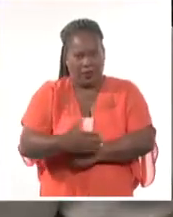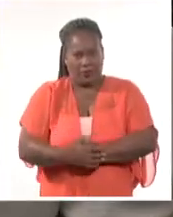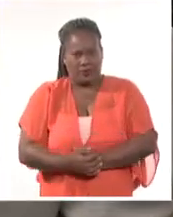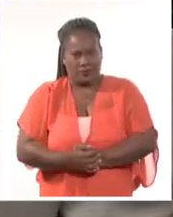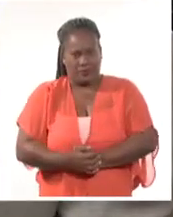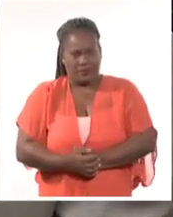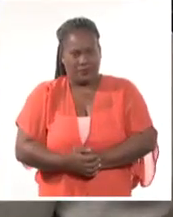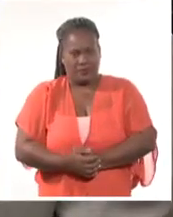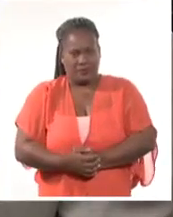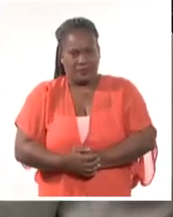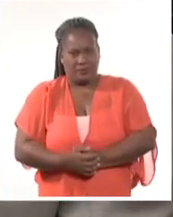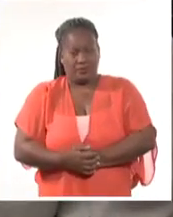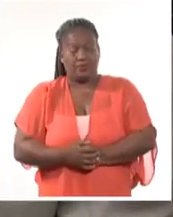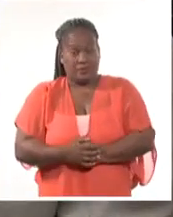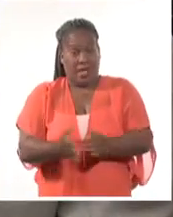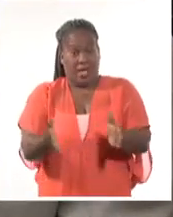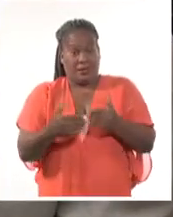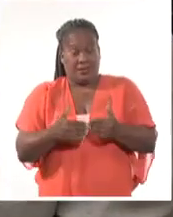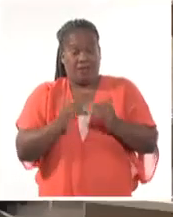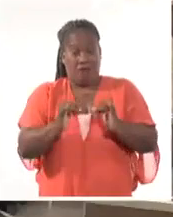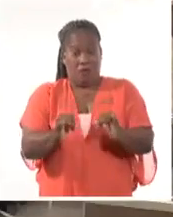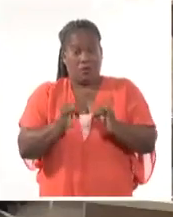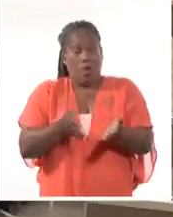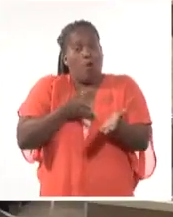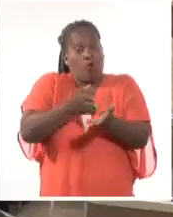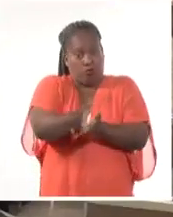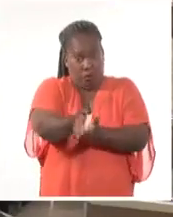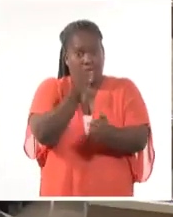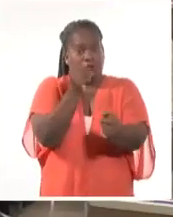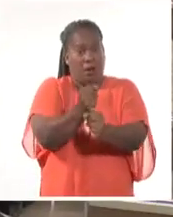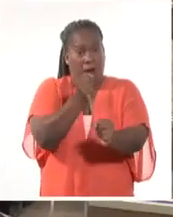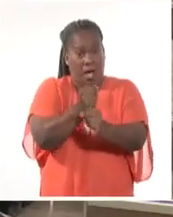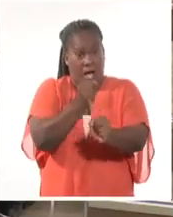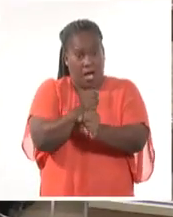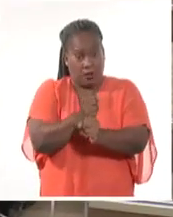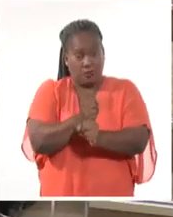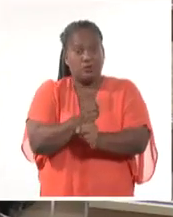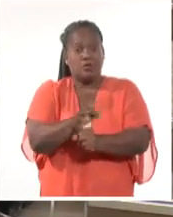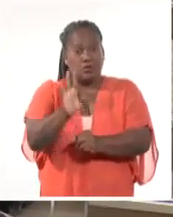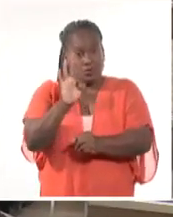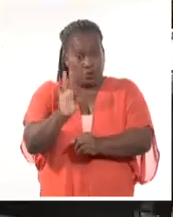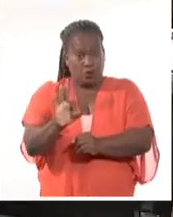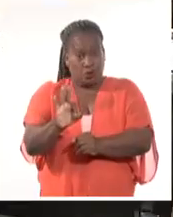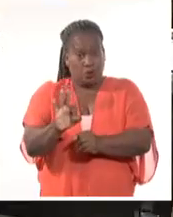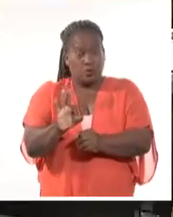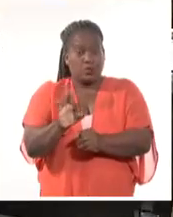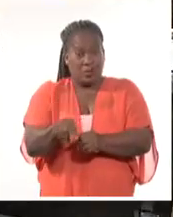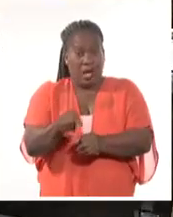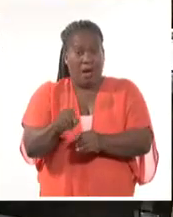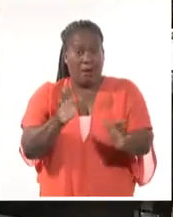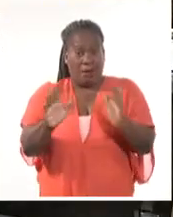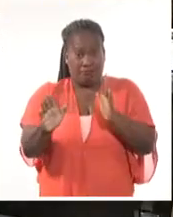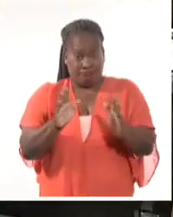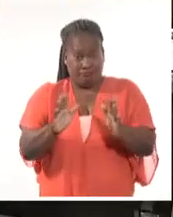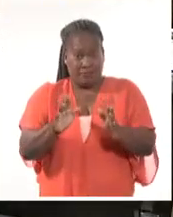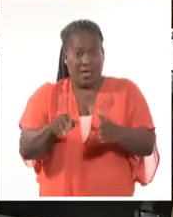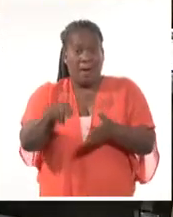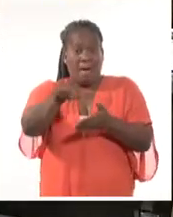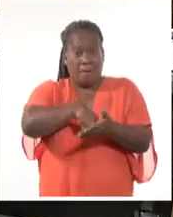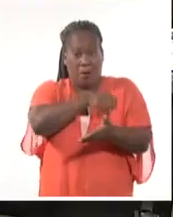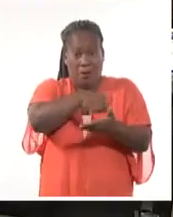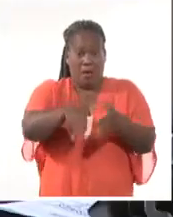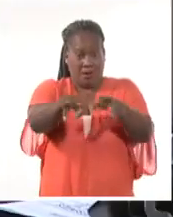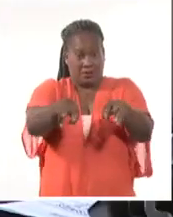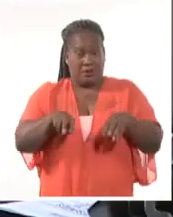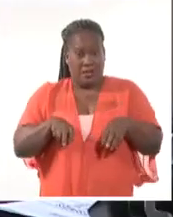país. Al cierre de esta información, continuaba la jornada de trabajo en el octavo periodo ordinario de sesiones de la novena legislatura del Poder Popular.